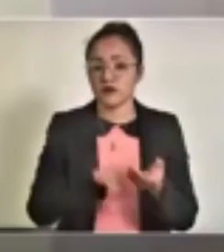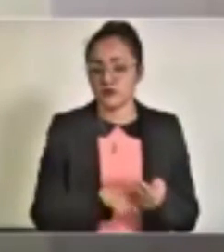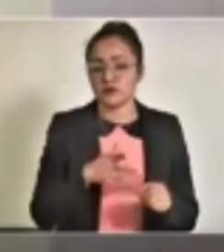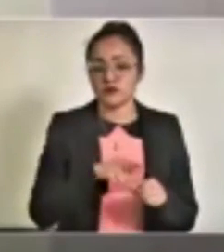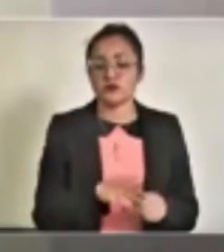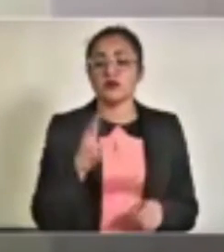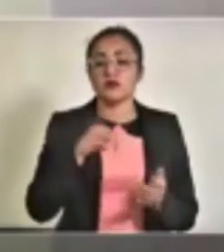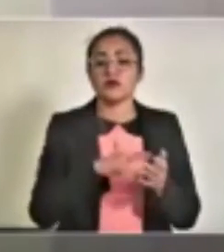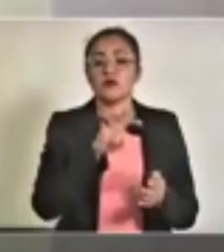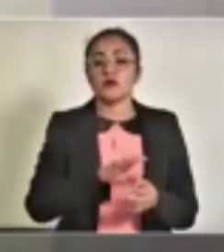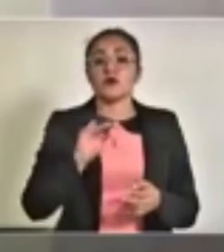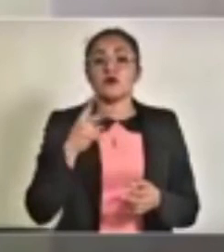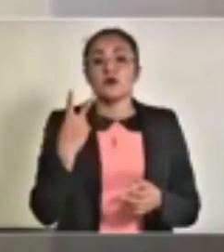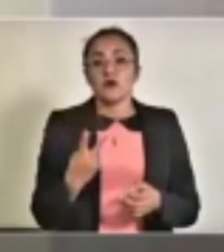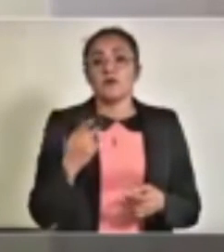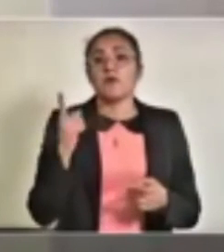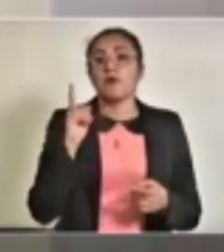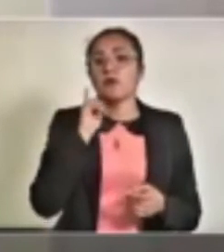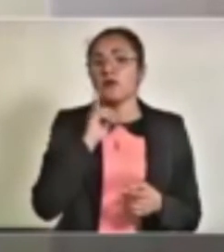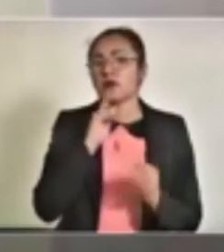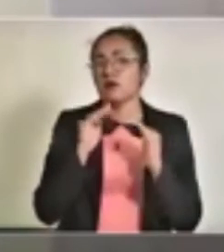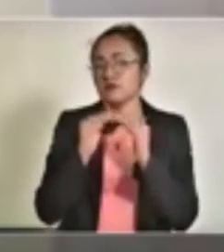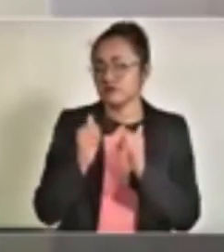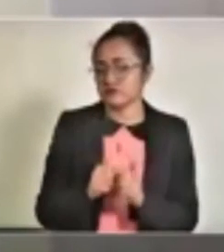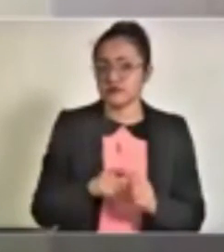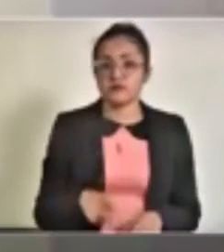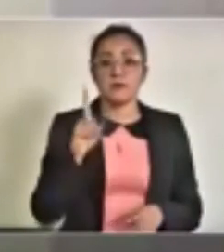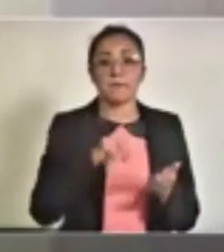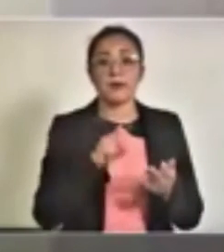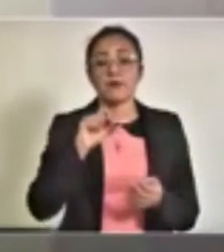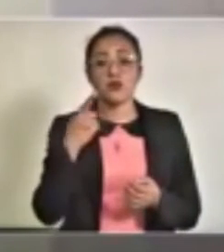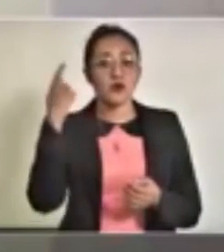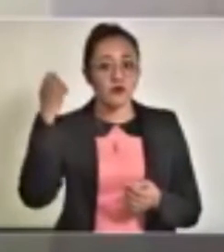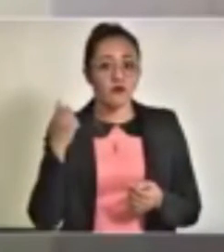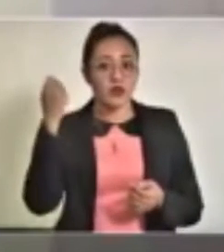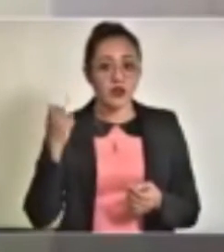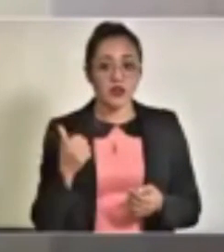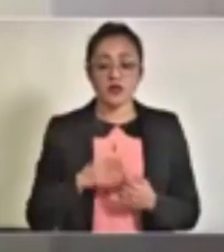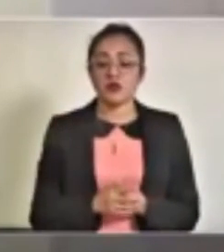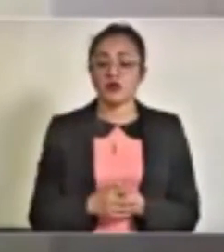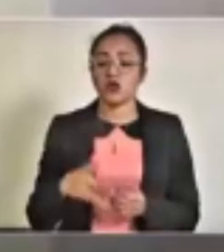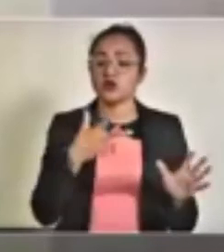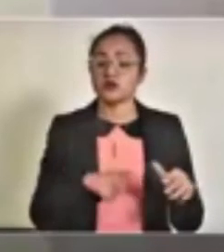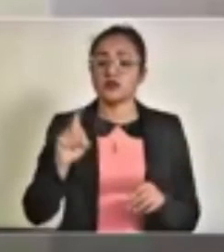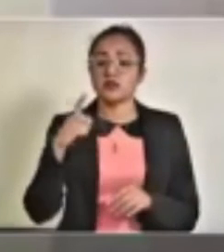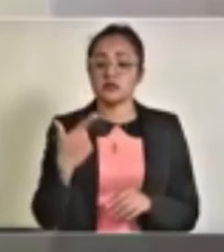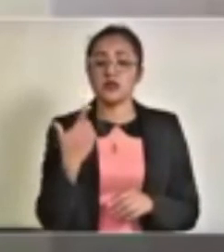3,429 amas de casa, 1,021 jubilados, 837